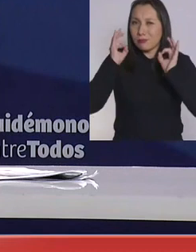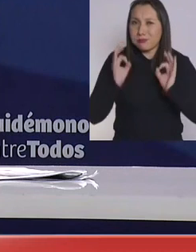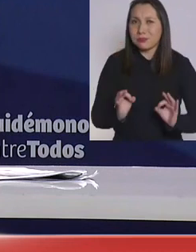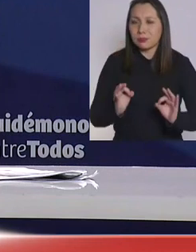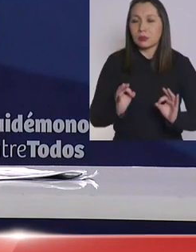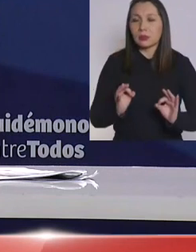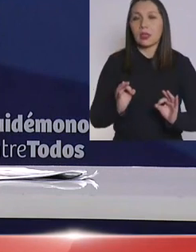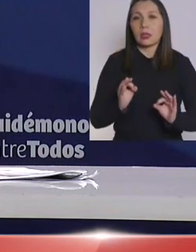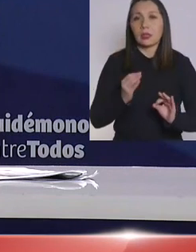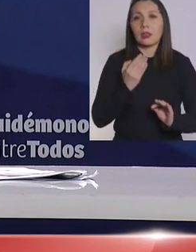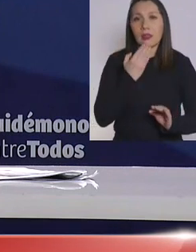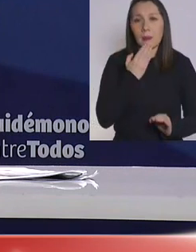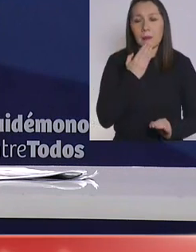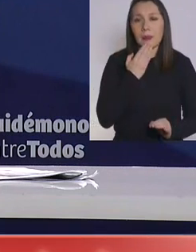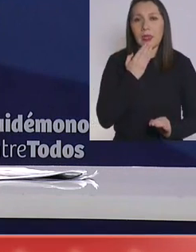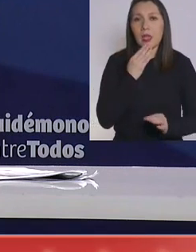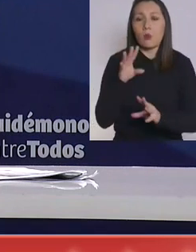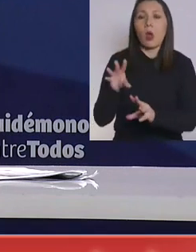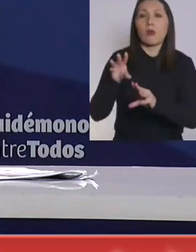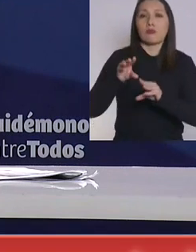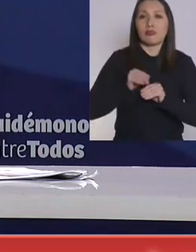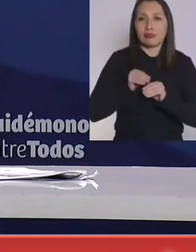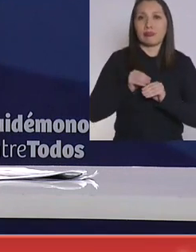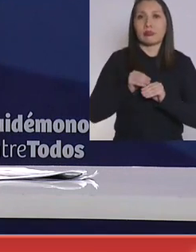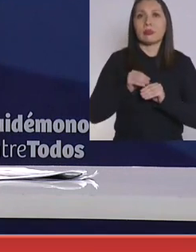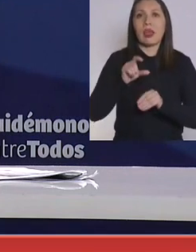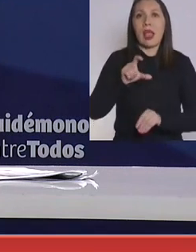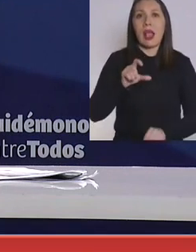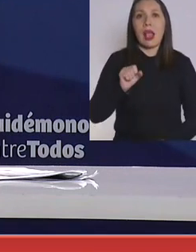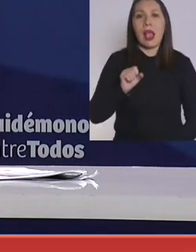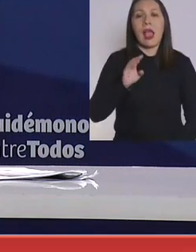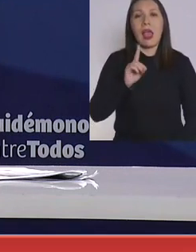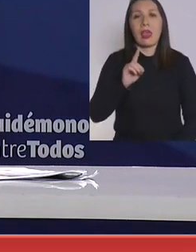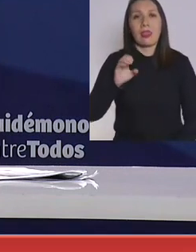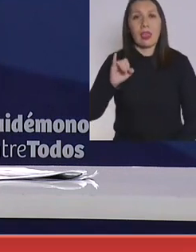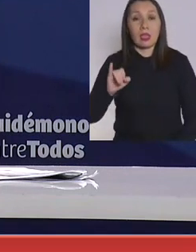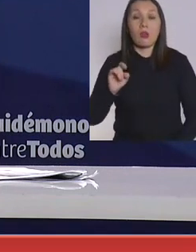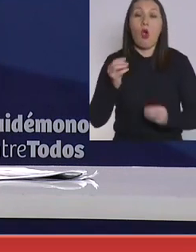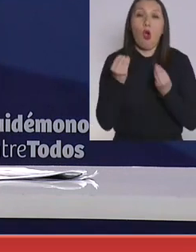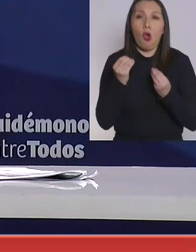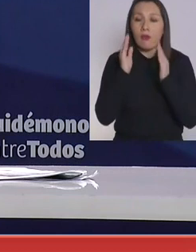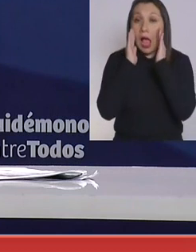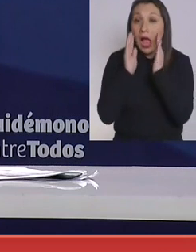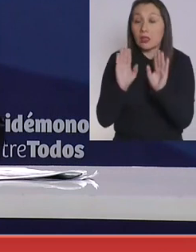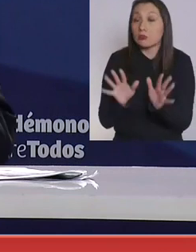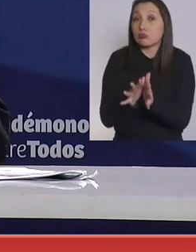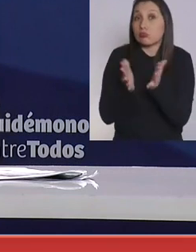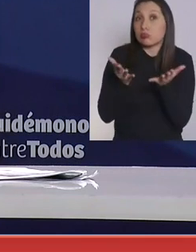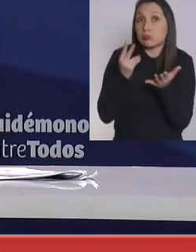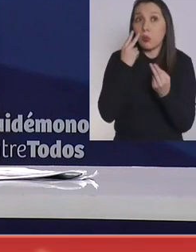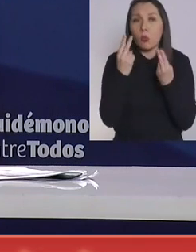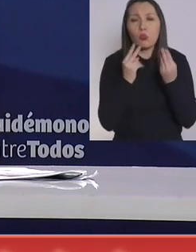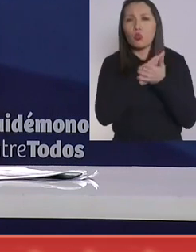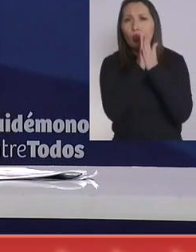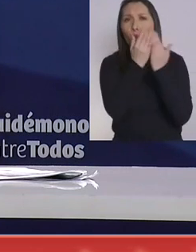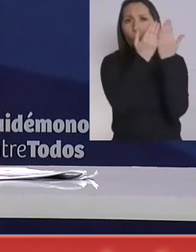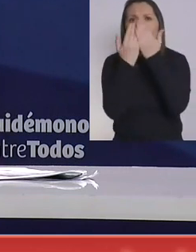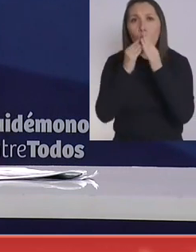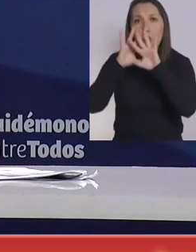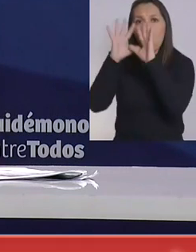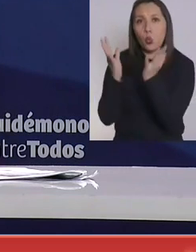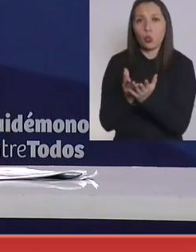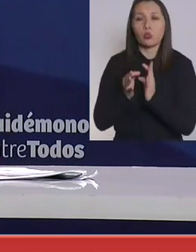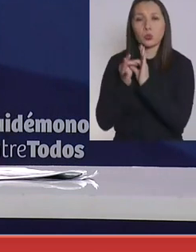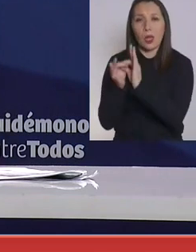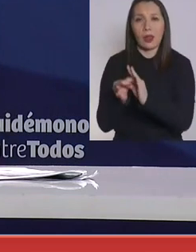adoptada por el CABEI. Estamos atentos, obviamente, a la aparición de todos estos estudios a nivel mundial.